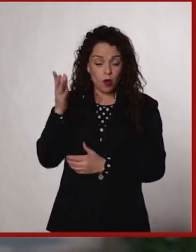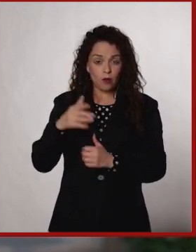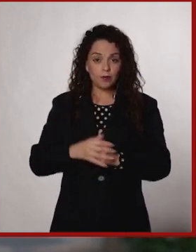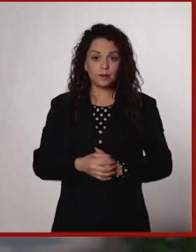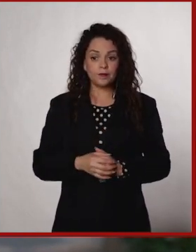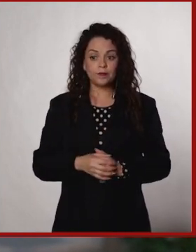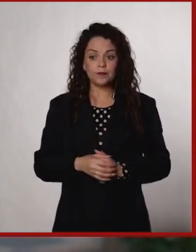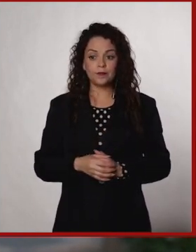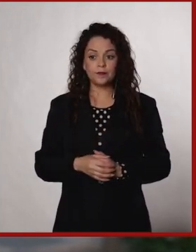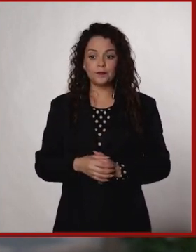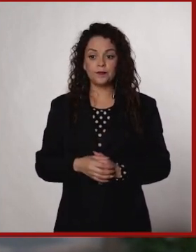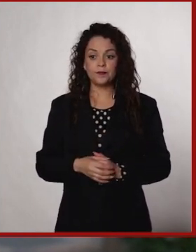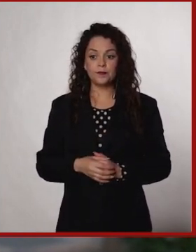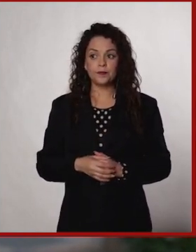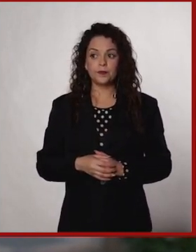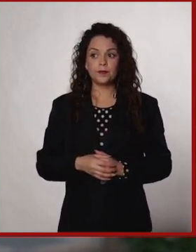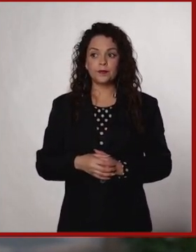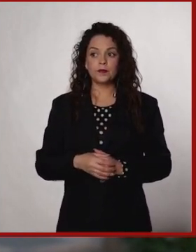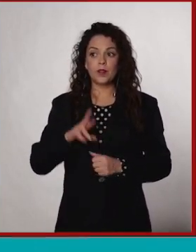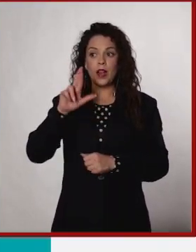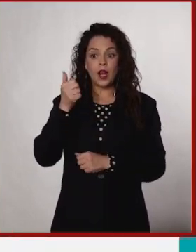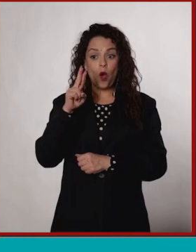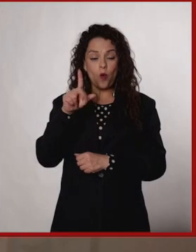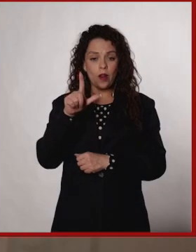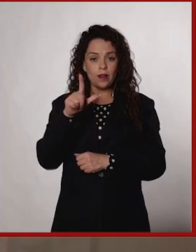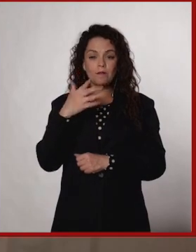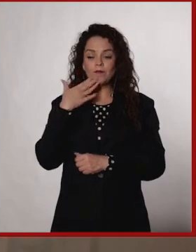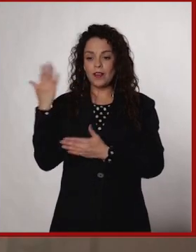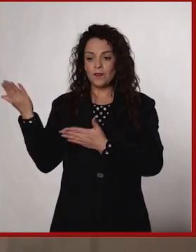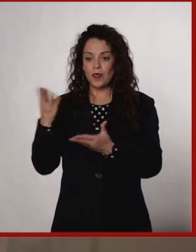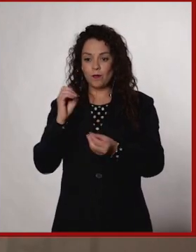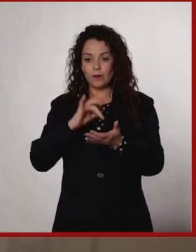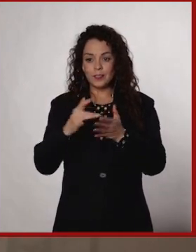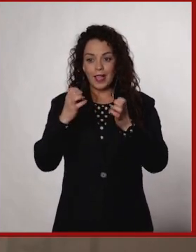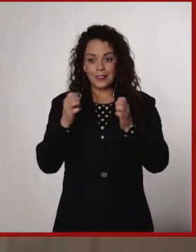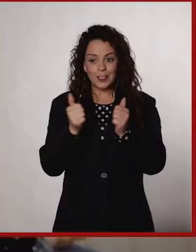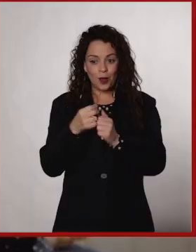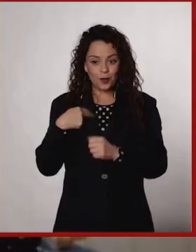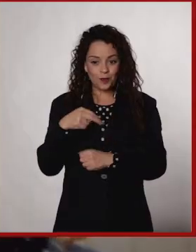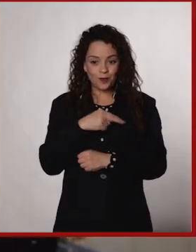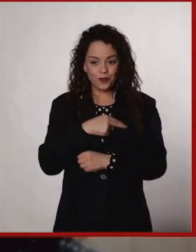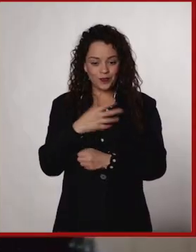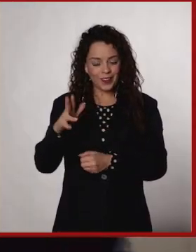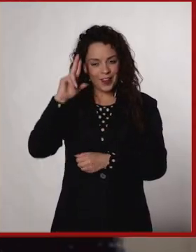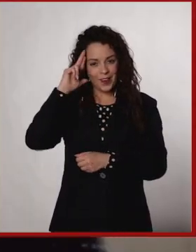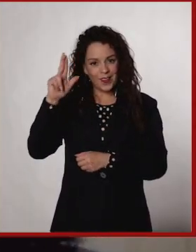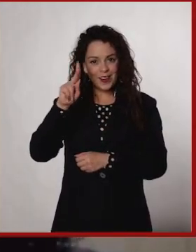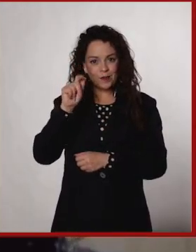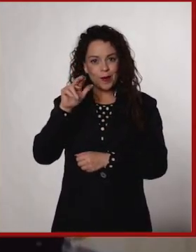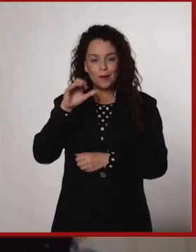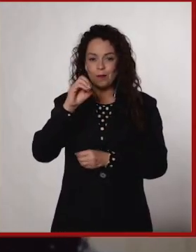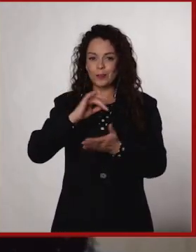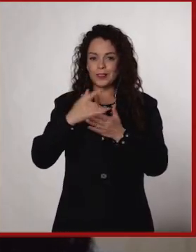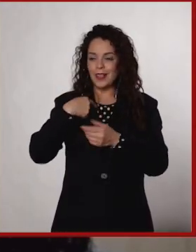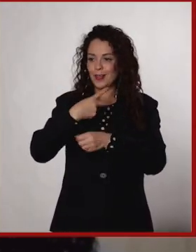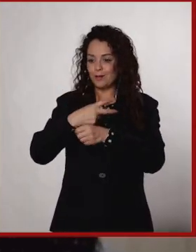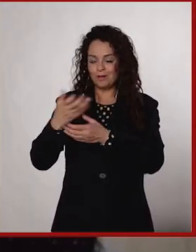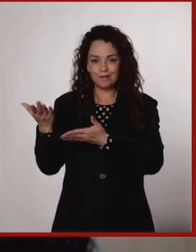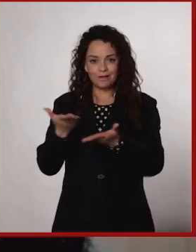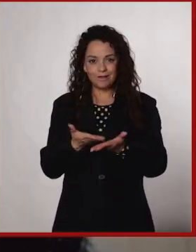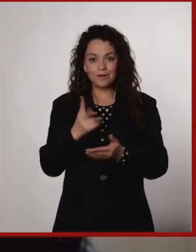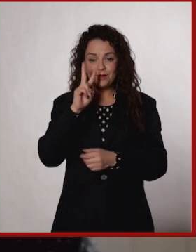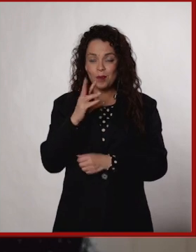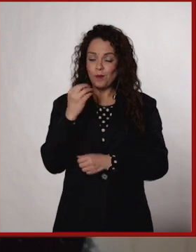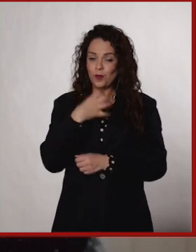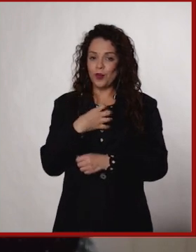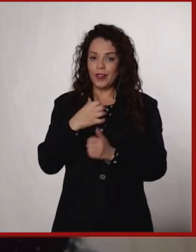Nacional para el Conocimiento y Uso de la Biodiversidad. Raúl, bienvenido, muchas gracias por estar con nosotros. Hola, Pamela, gracias por la